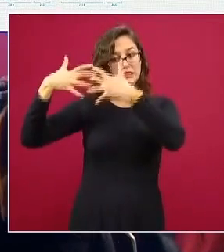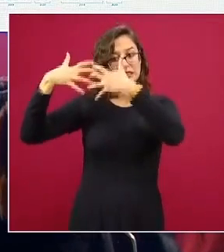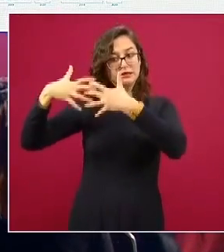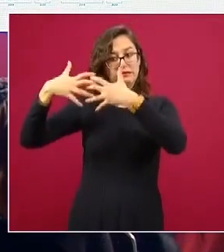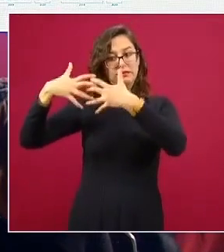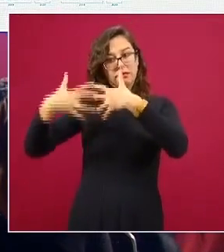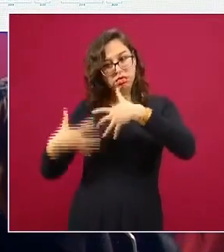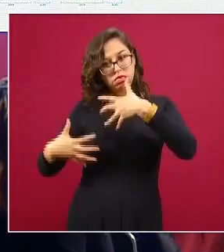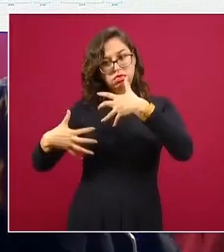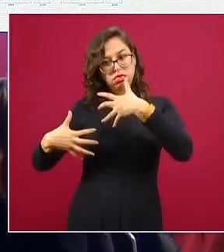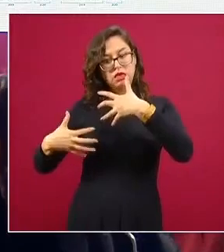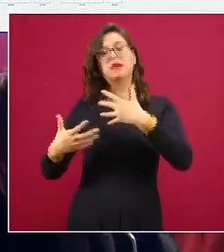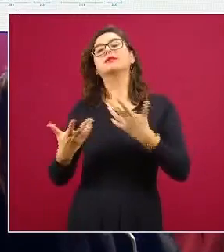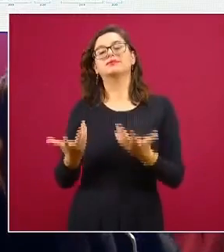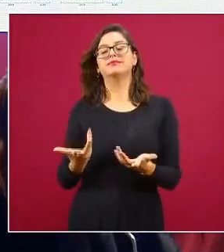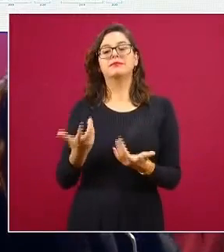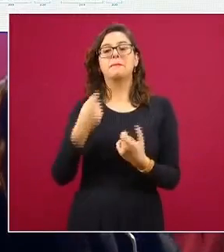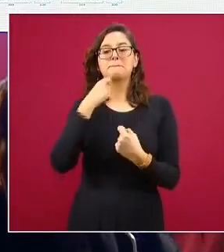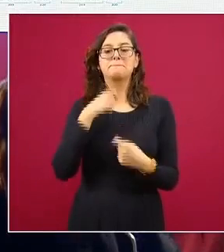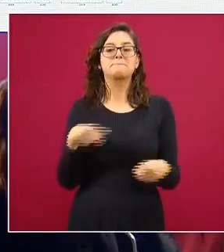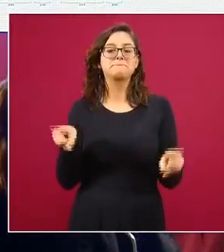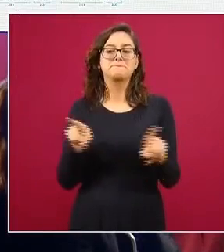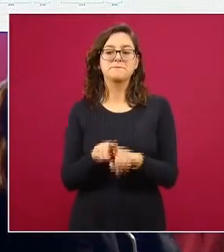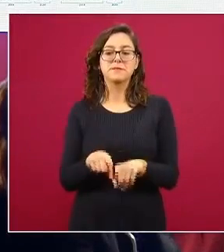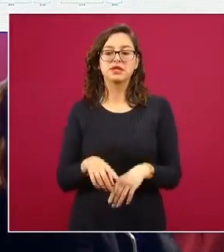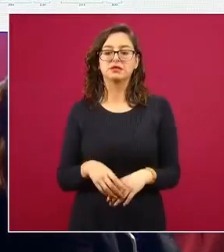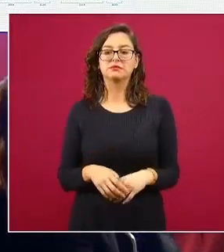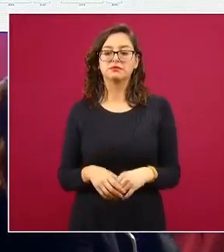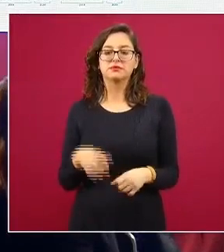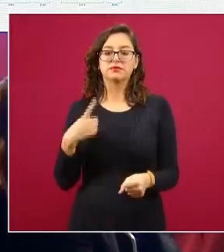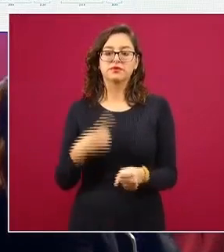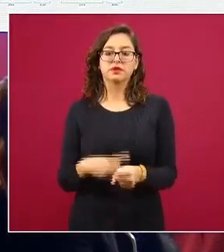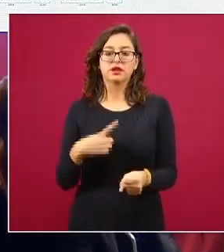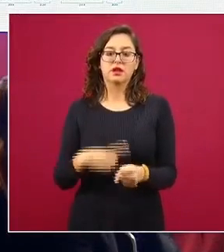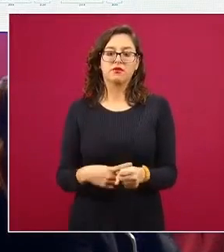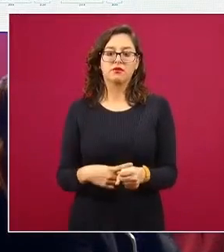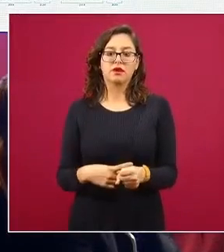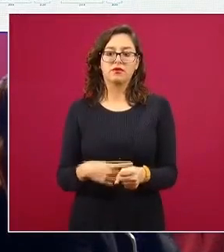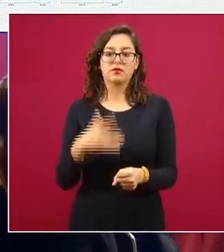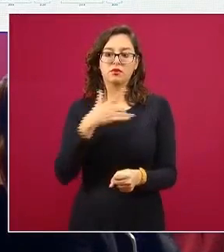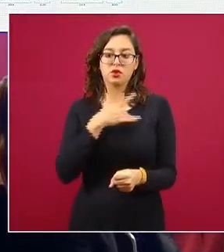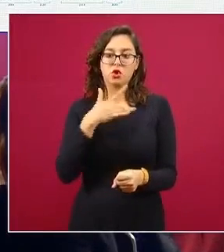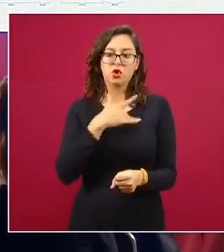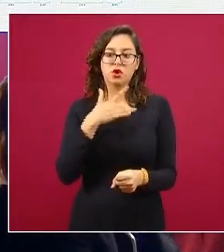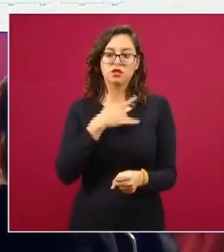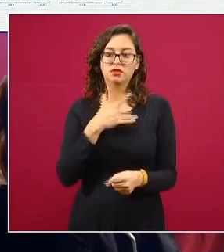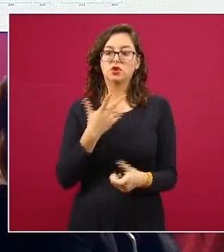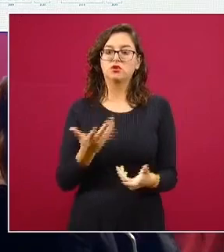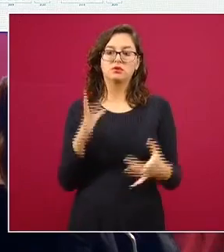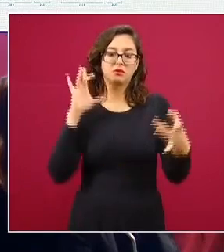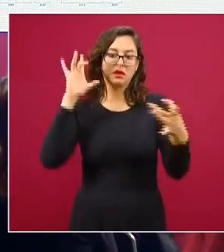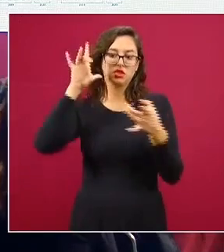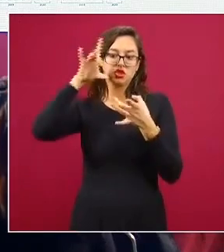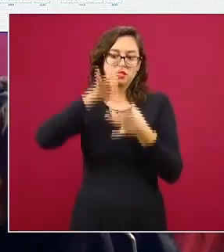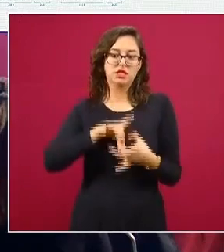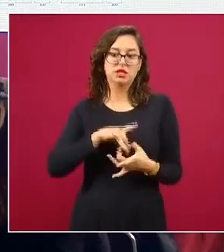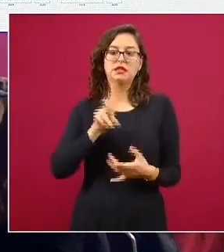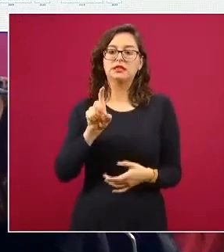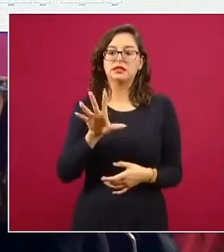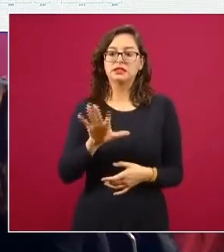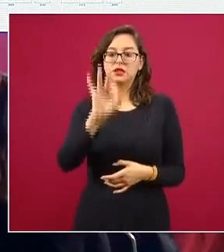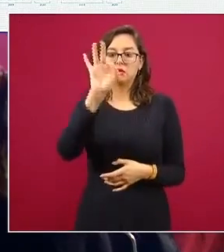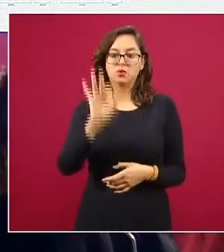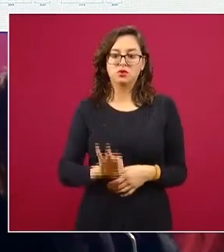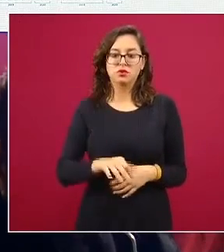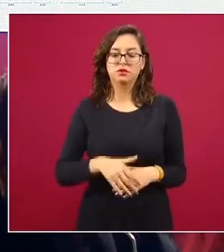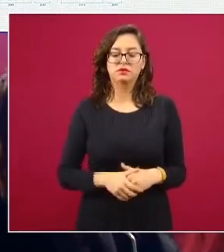el aumento en casos de enfermedades de corazón aquí un 35% es